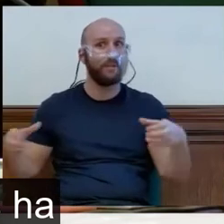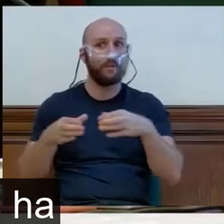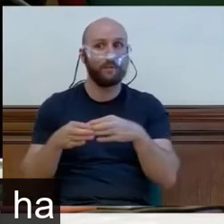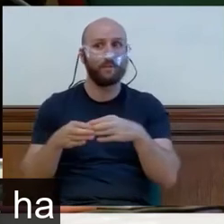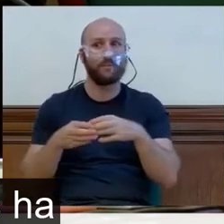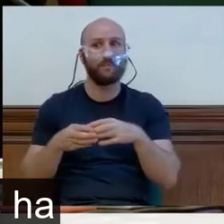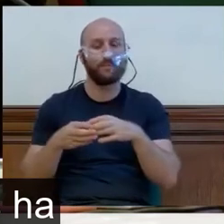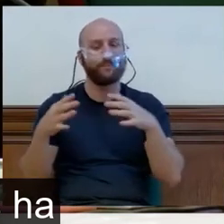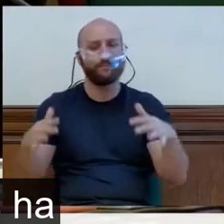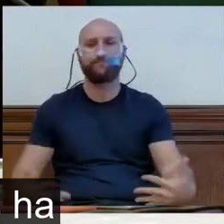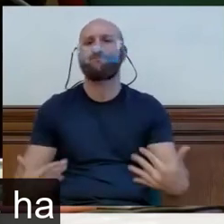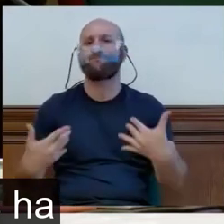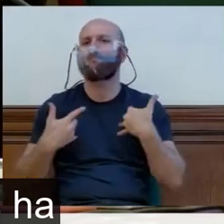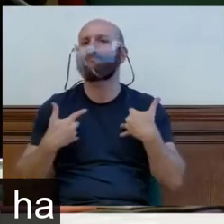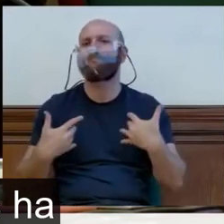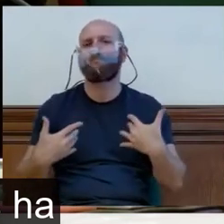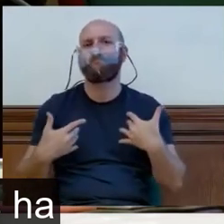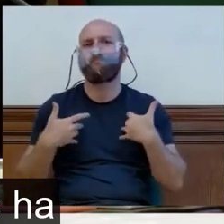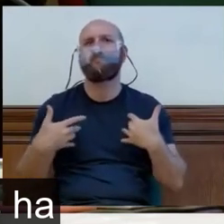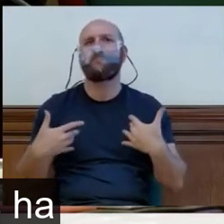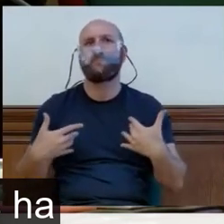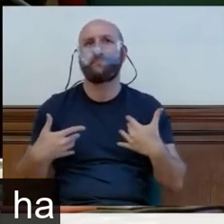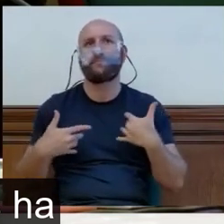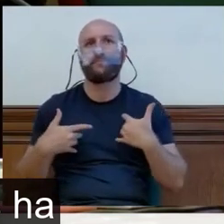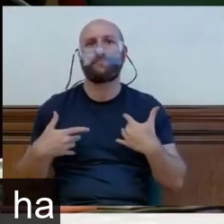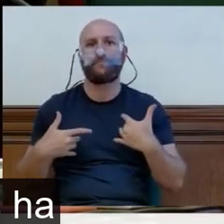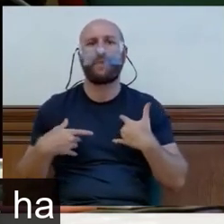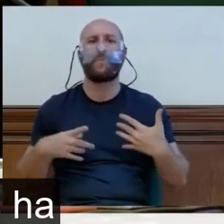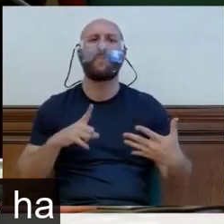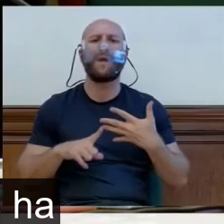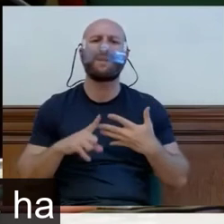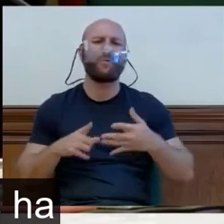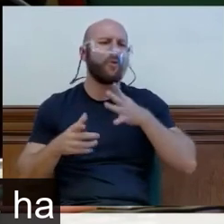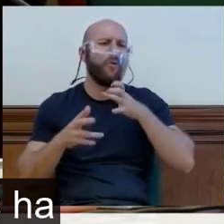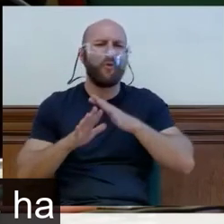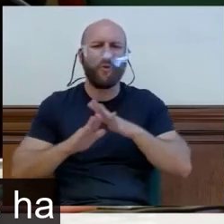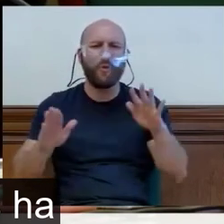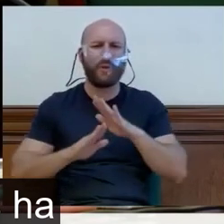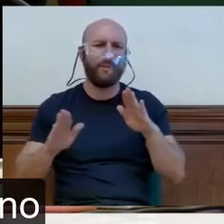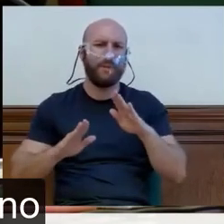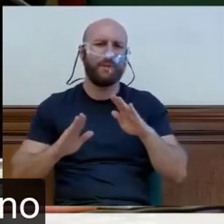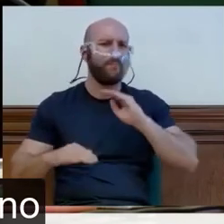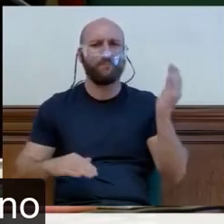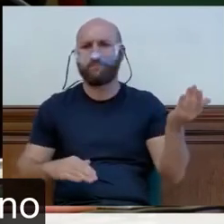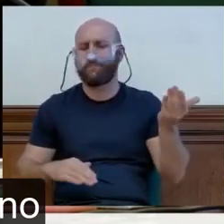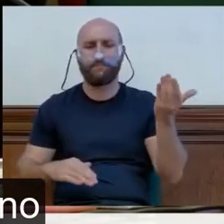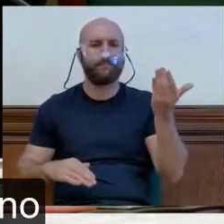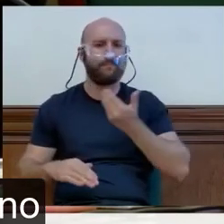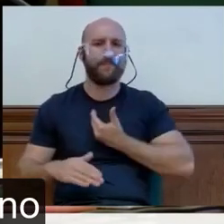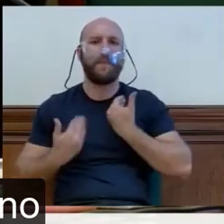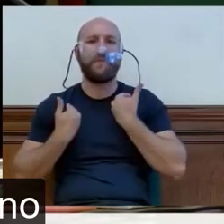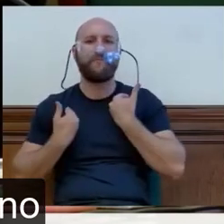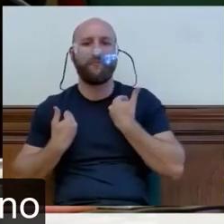sufrido un mazazo terrible que les ha provocado un enorme deterioro, tanto físico